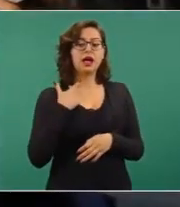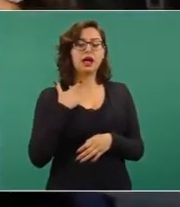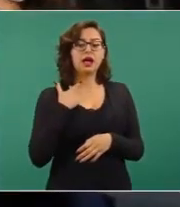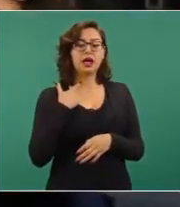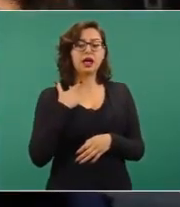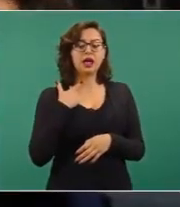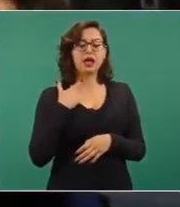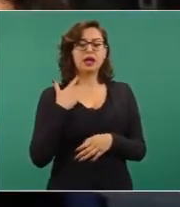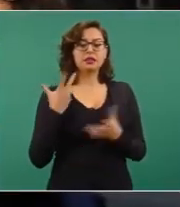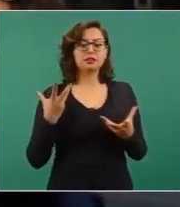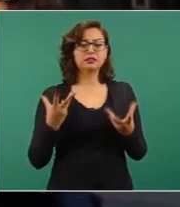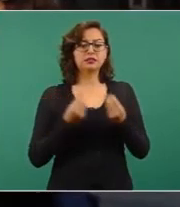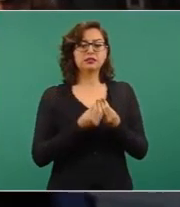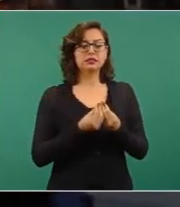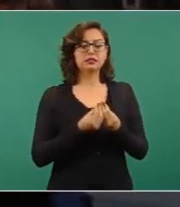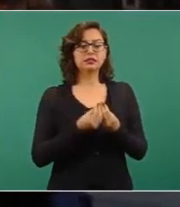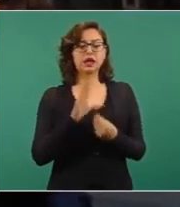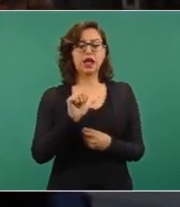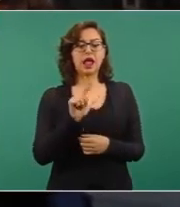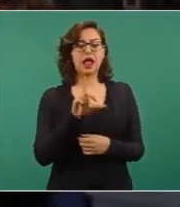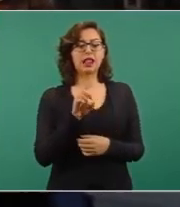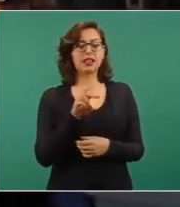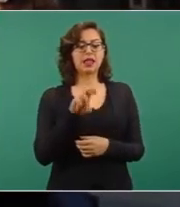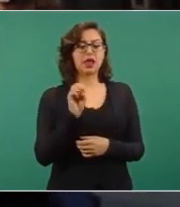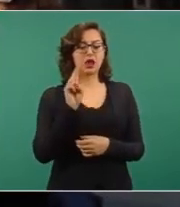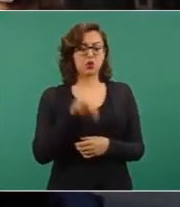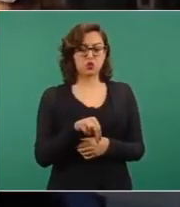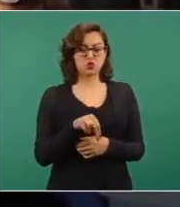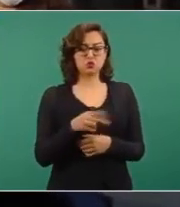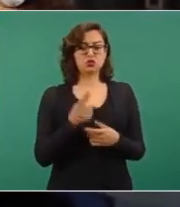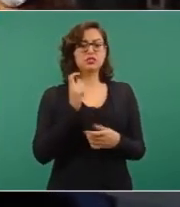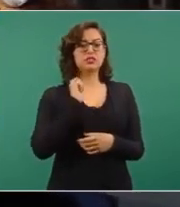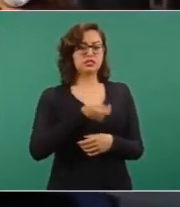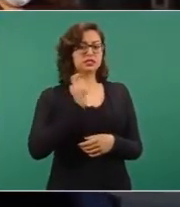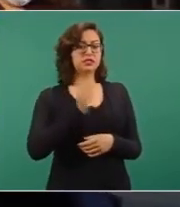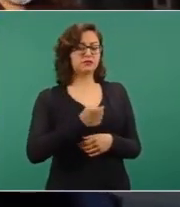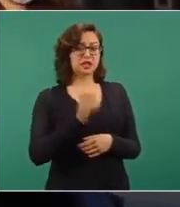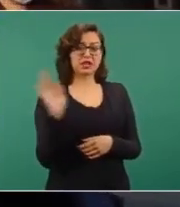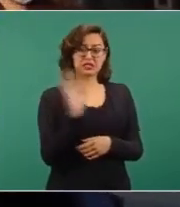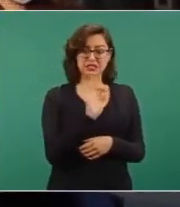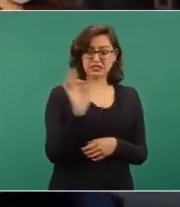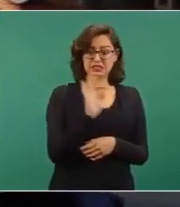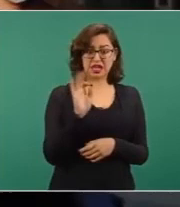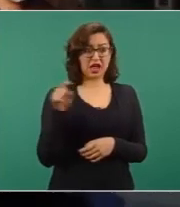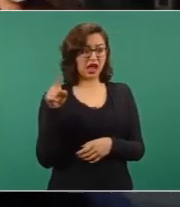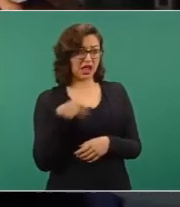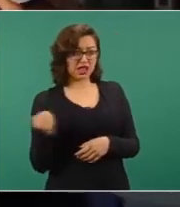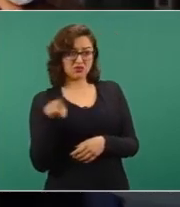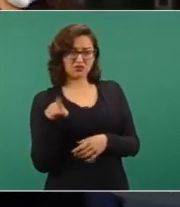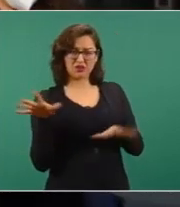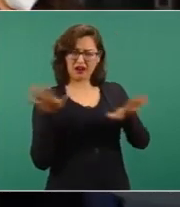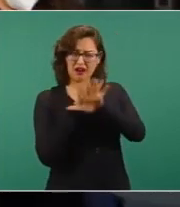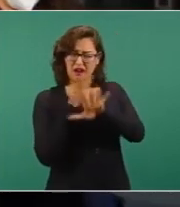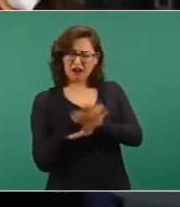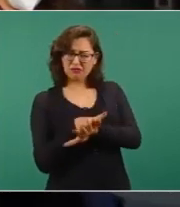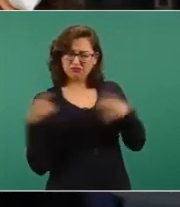Luis Luege Tamargo con el gobierno de Felipe Calderón Hinojosa. ¿Esto no contradice los cambios que ya se habían